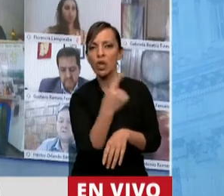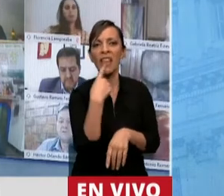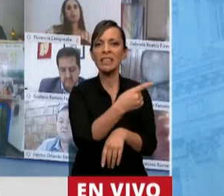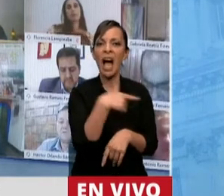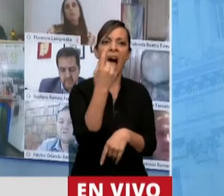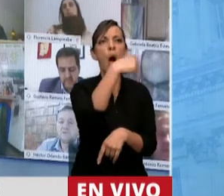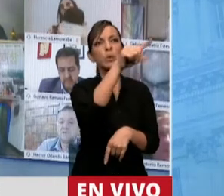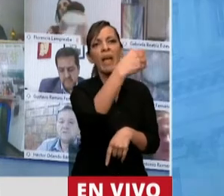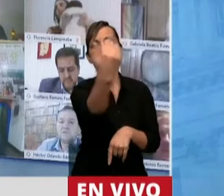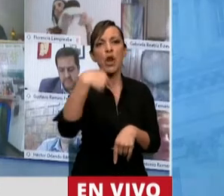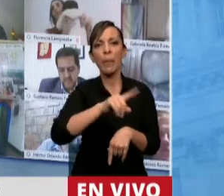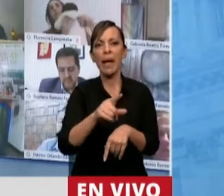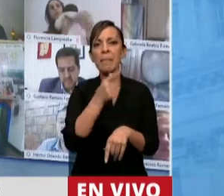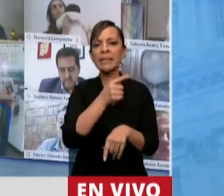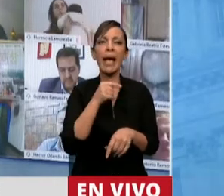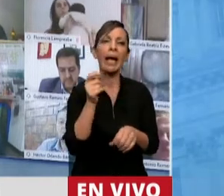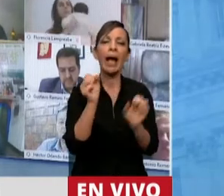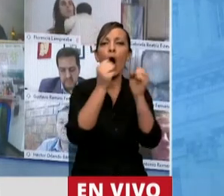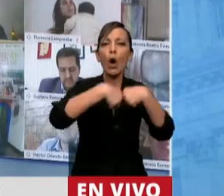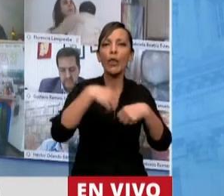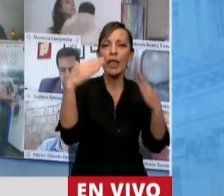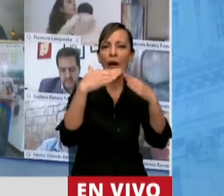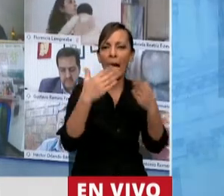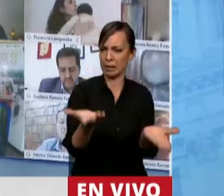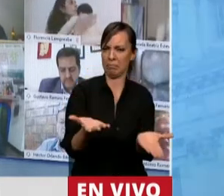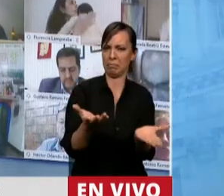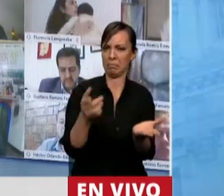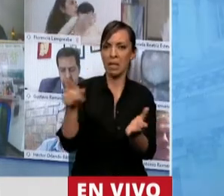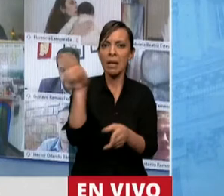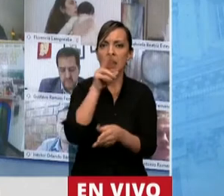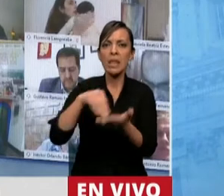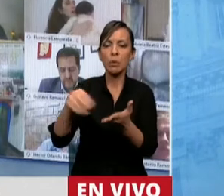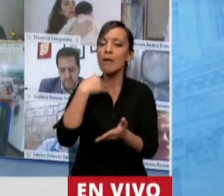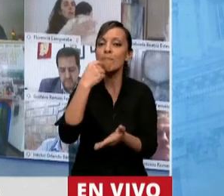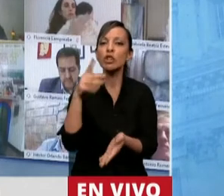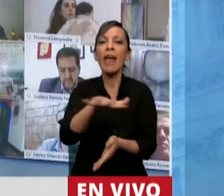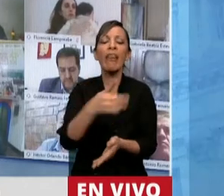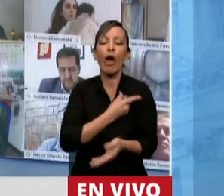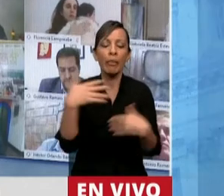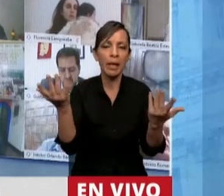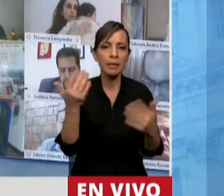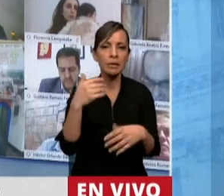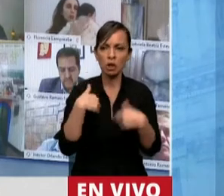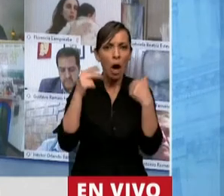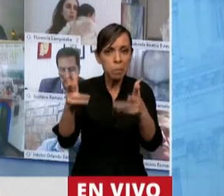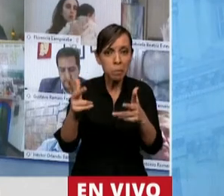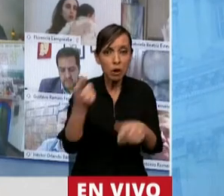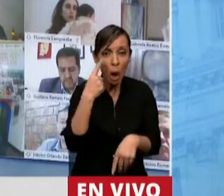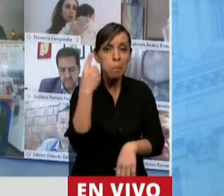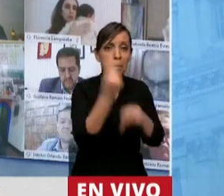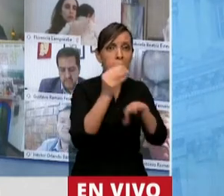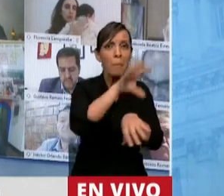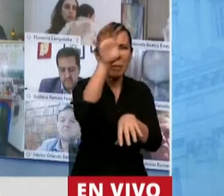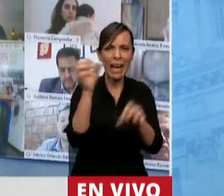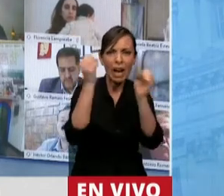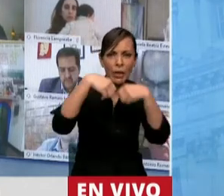no veníamos queríamos escondernos en nuestras casas. Esa diputada, que no sé de dónde es, no le voy a decir que quienes vivimos en el interior no